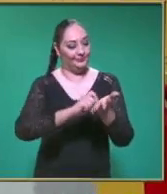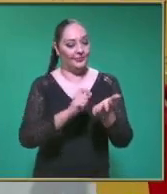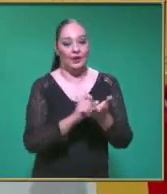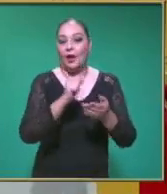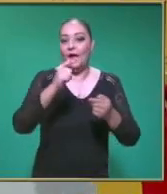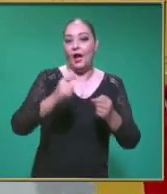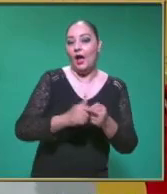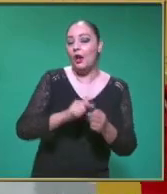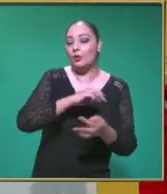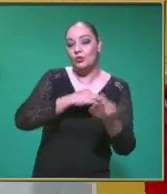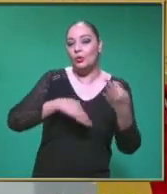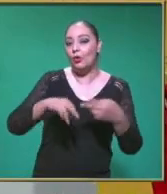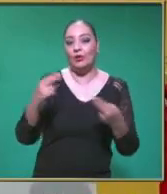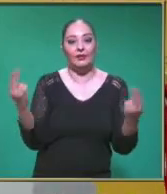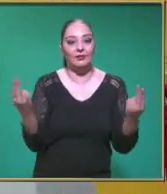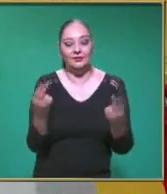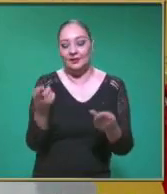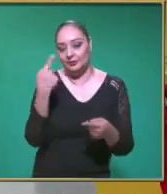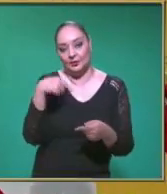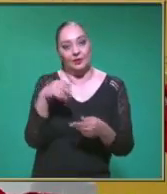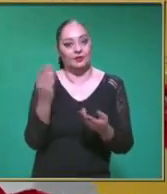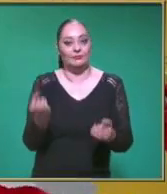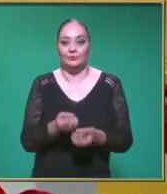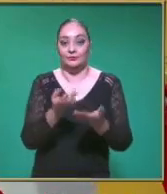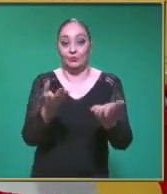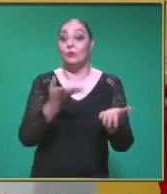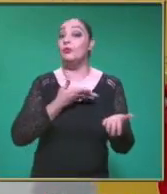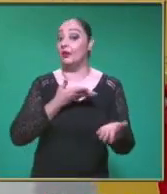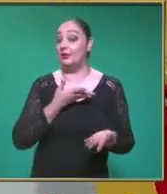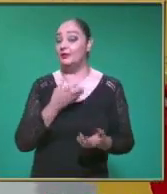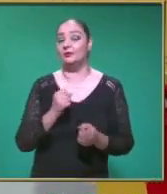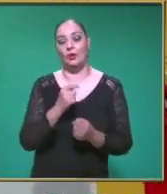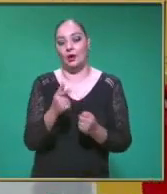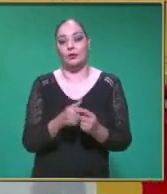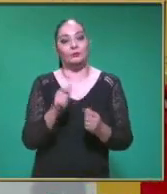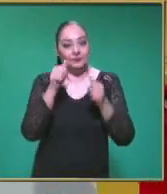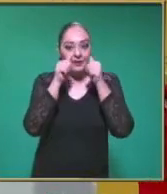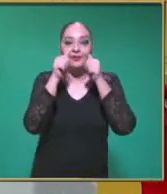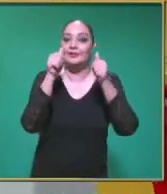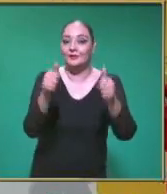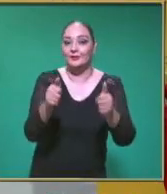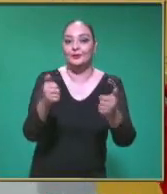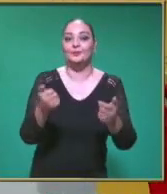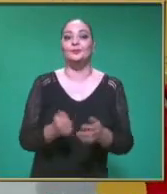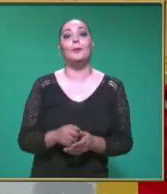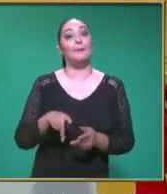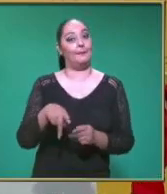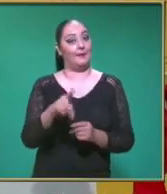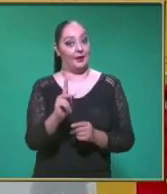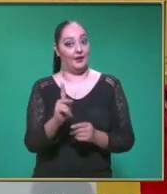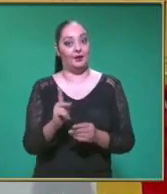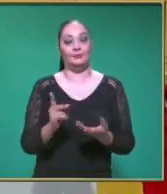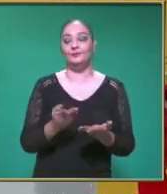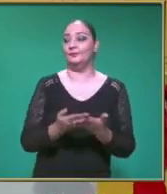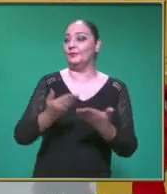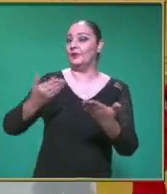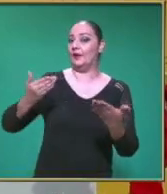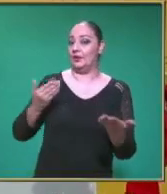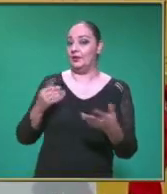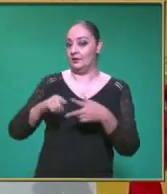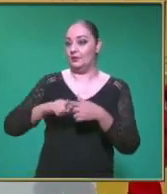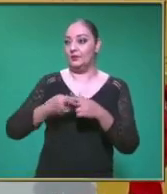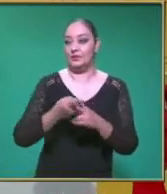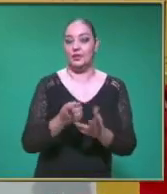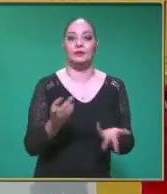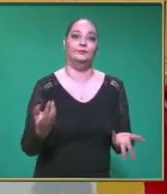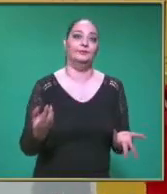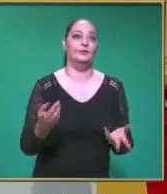checa todo el material que te vamos a proporcionar Y bueno, pon mucha atención Pero antes de empezar, bueno no podemos